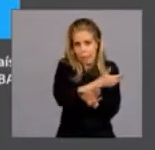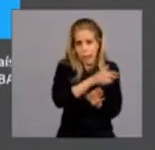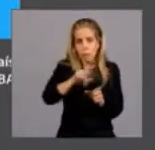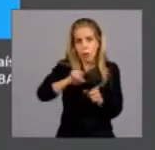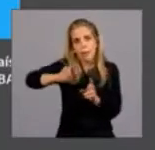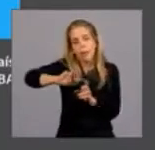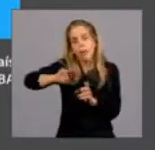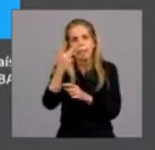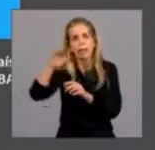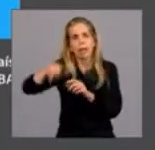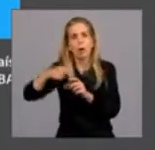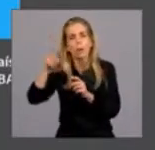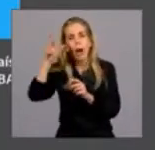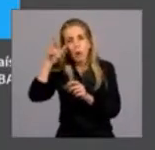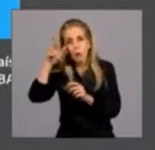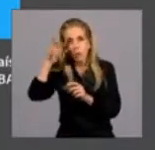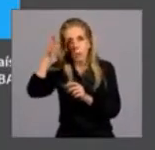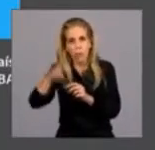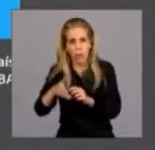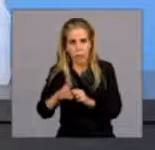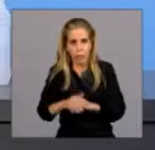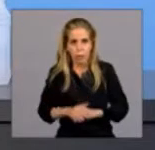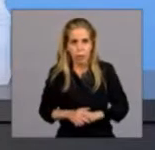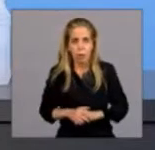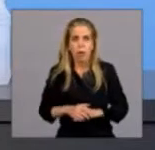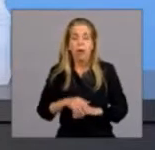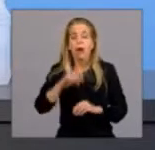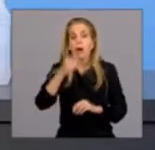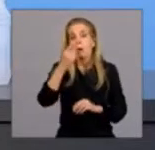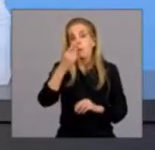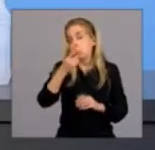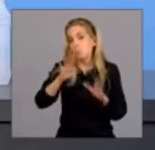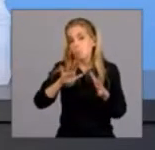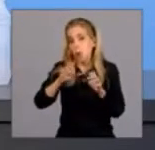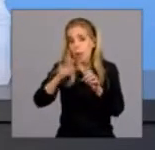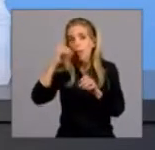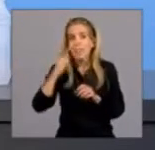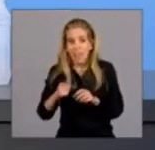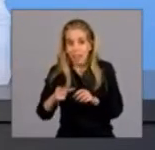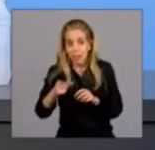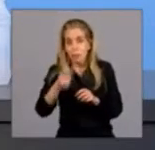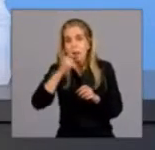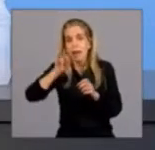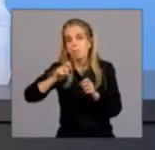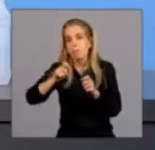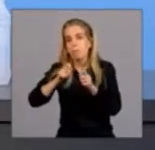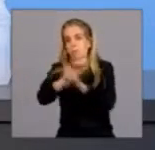la duplicación del país, días para duplicar la enfermedad.